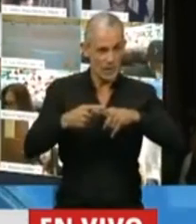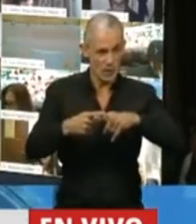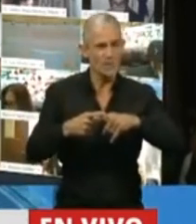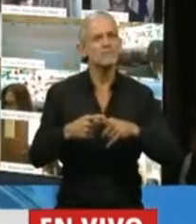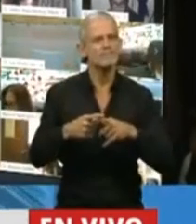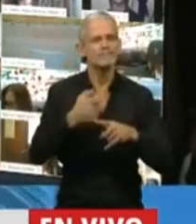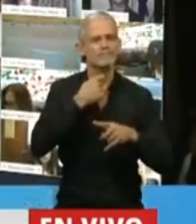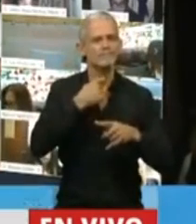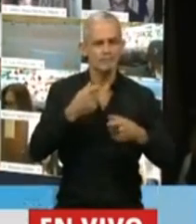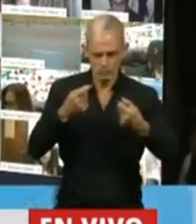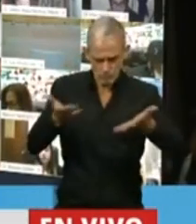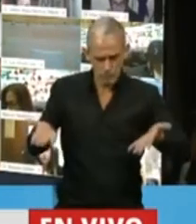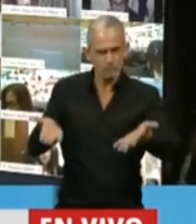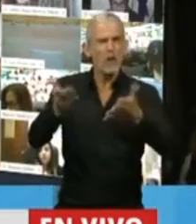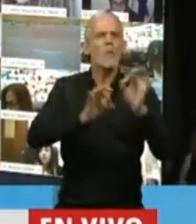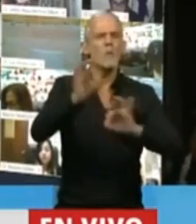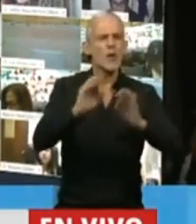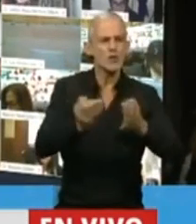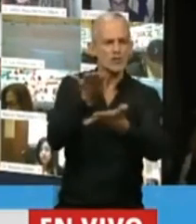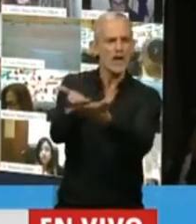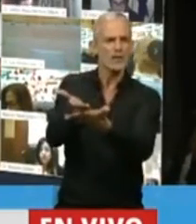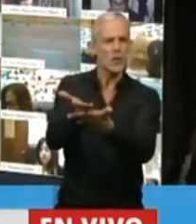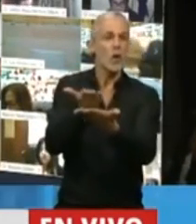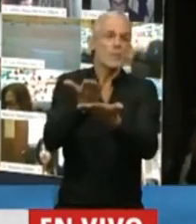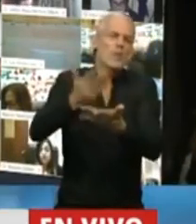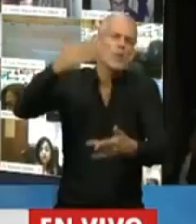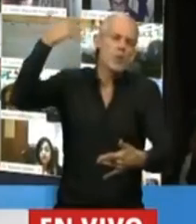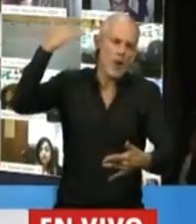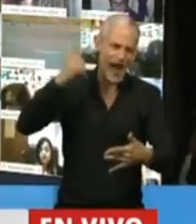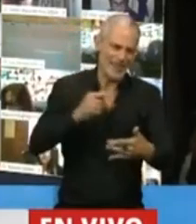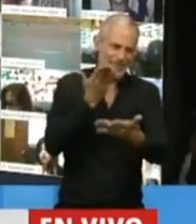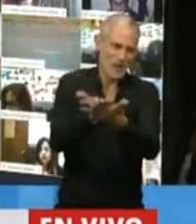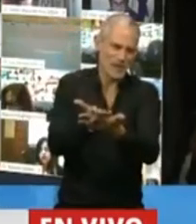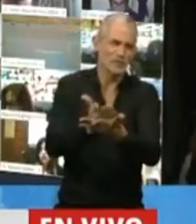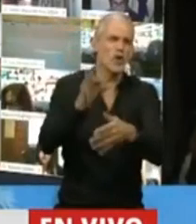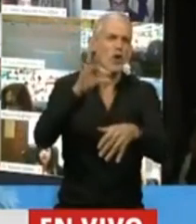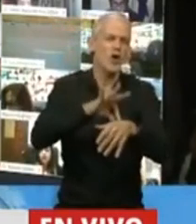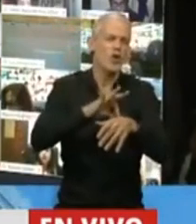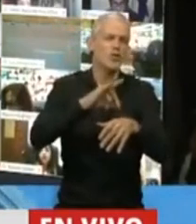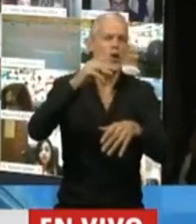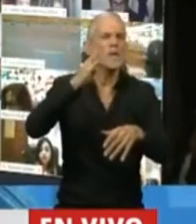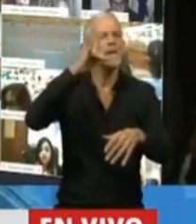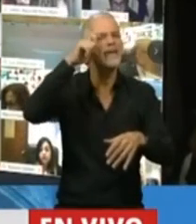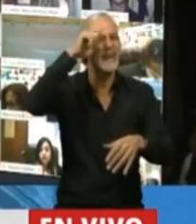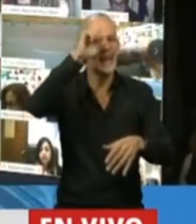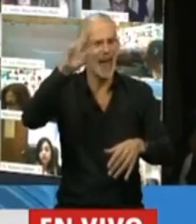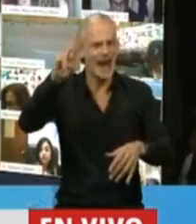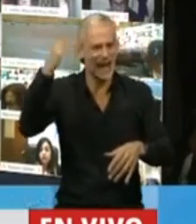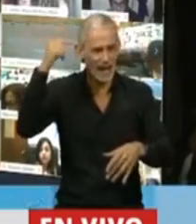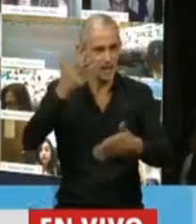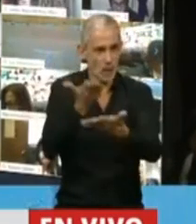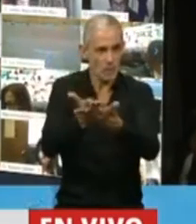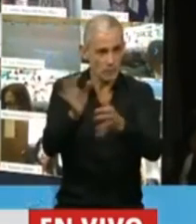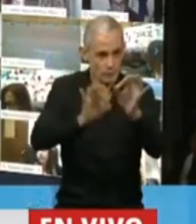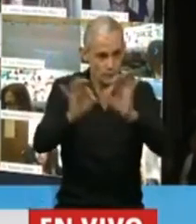a poner a disposición un proyecto que presentó en su momento el doctor Hermes Wiener, que tiene que ver con la